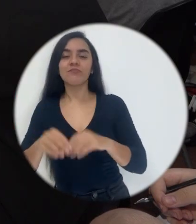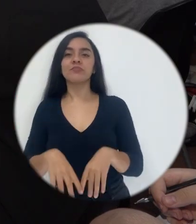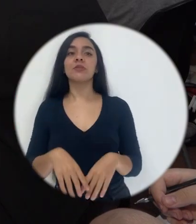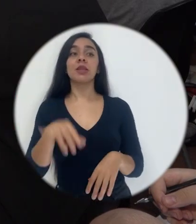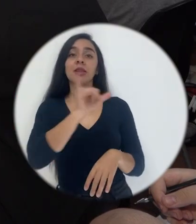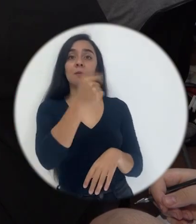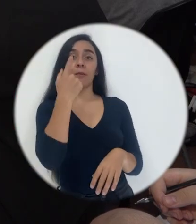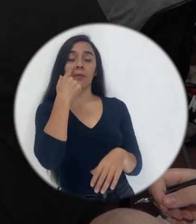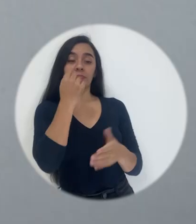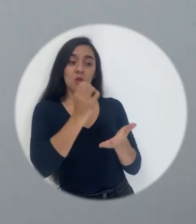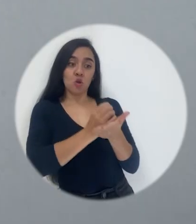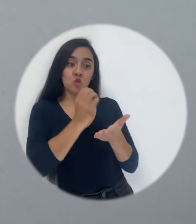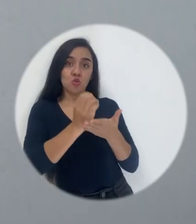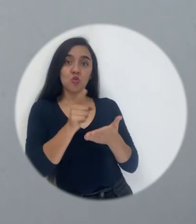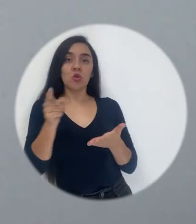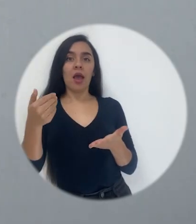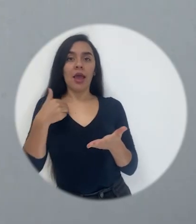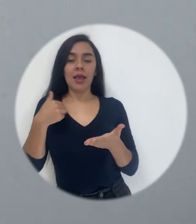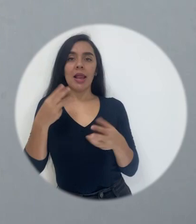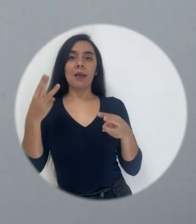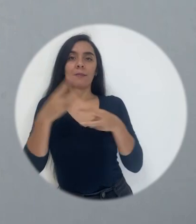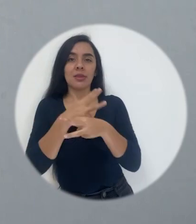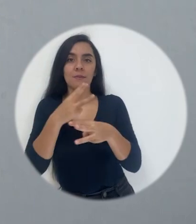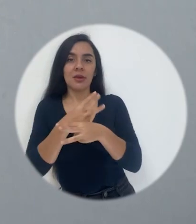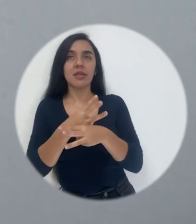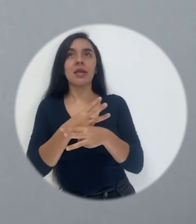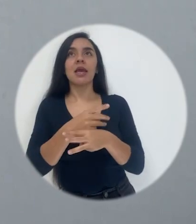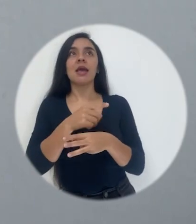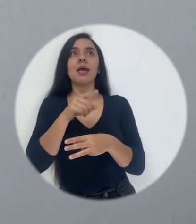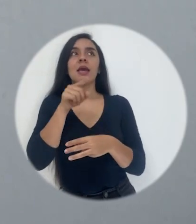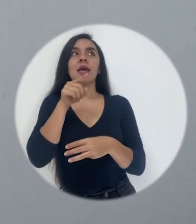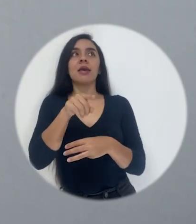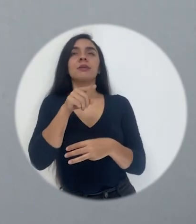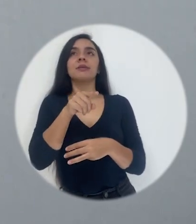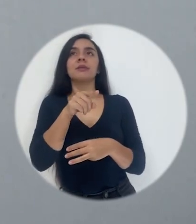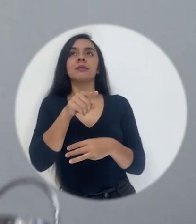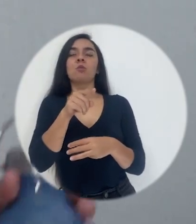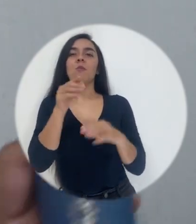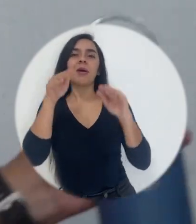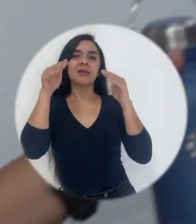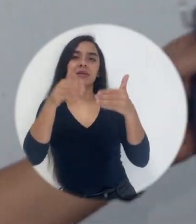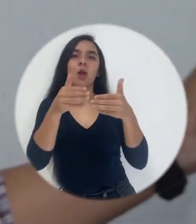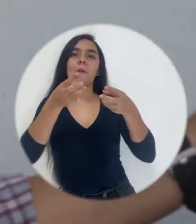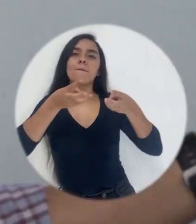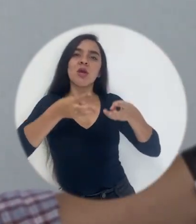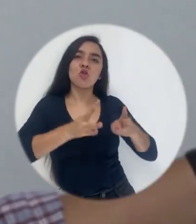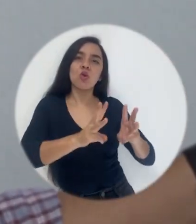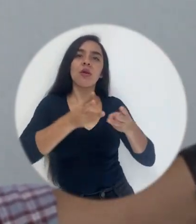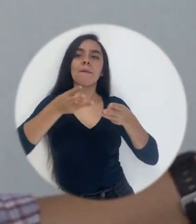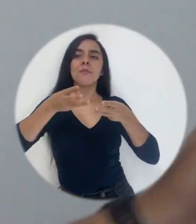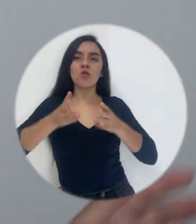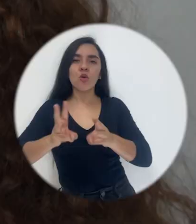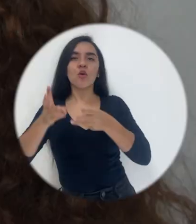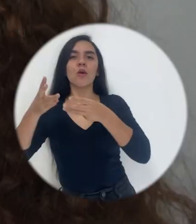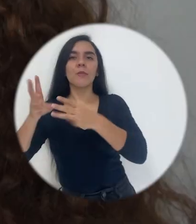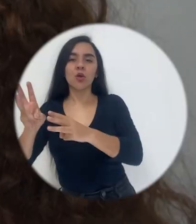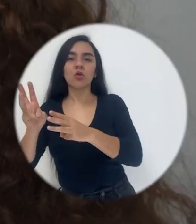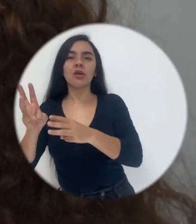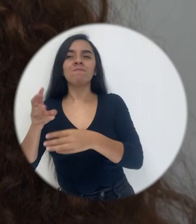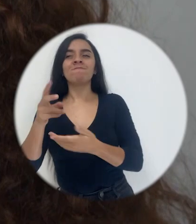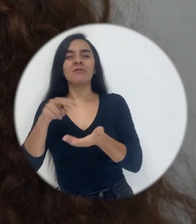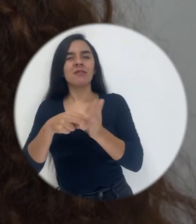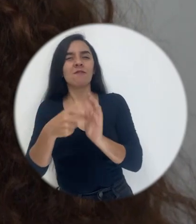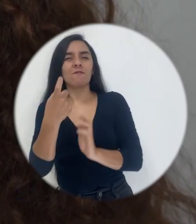son de matemática, pero más centrados en metodologías. Entonces sí falta como